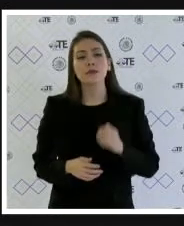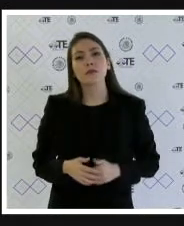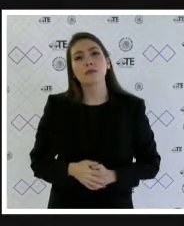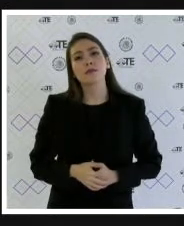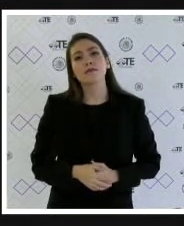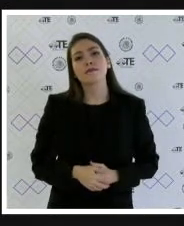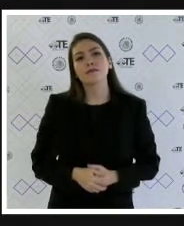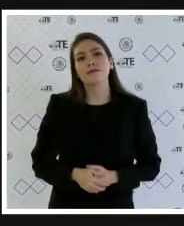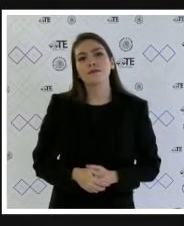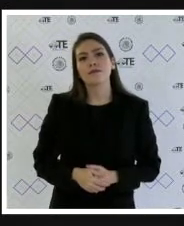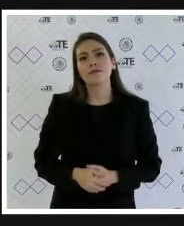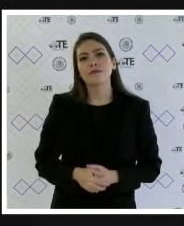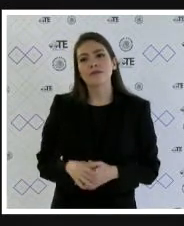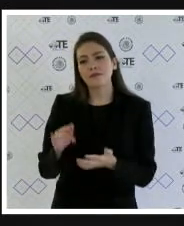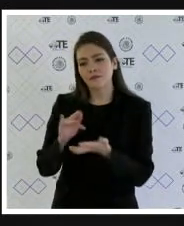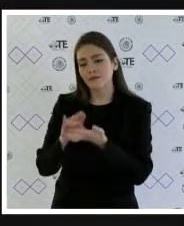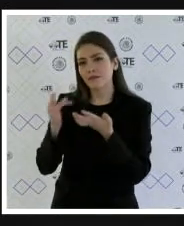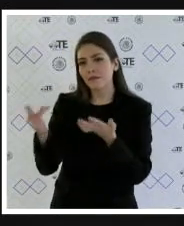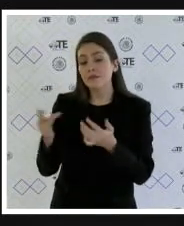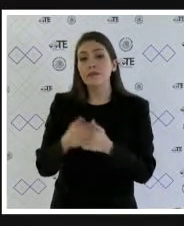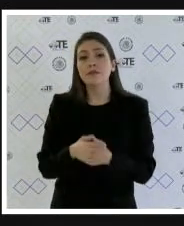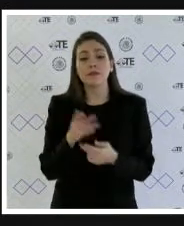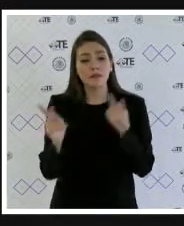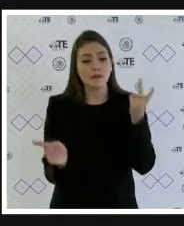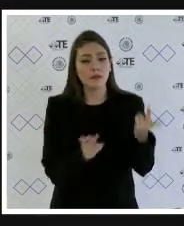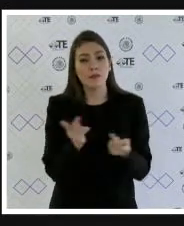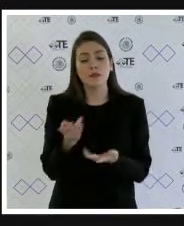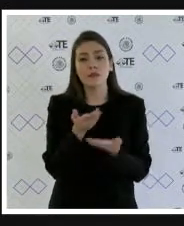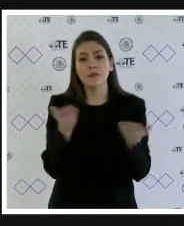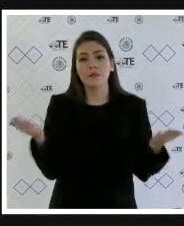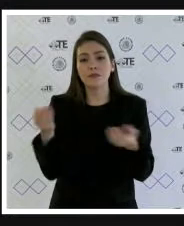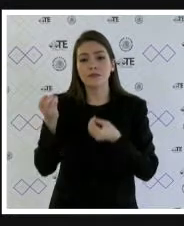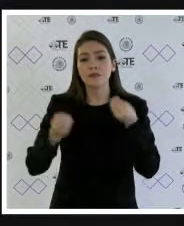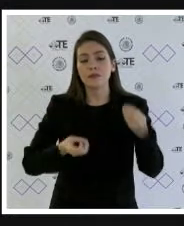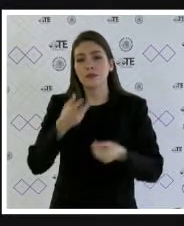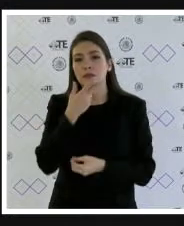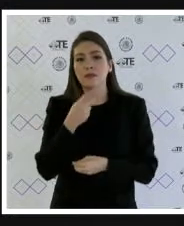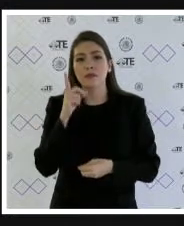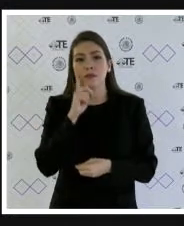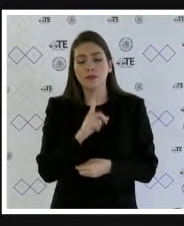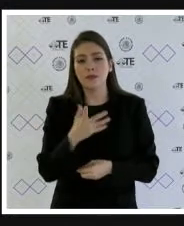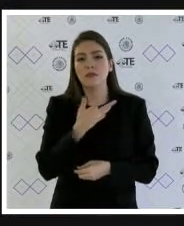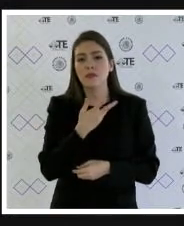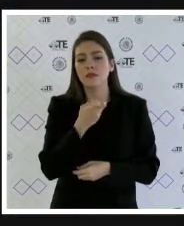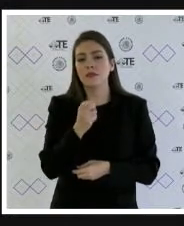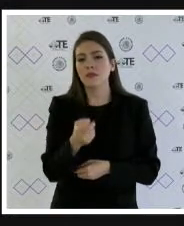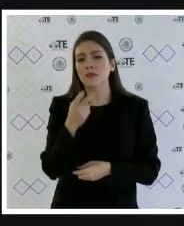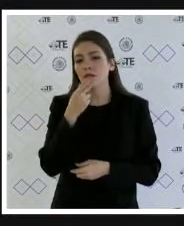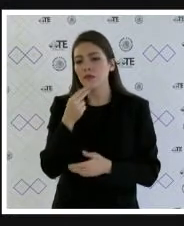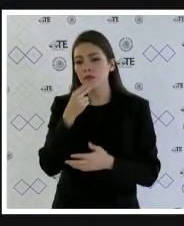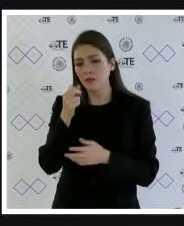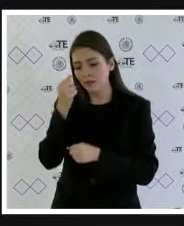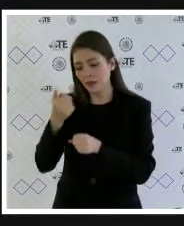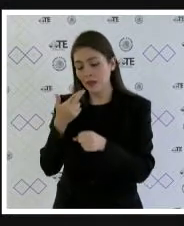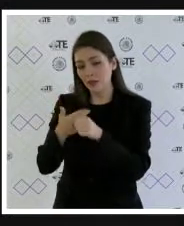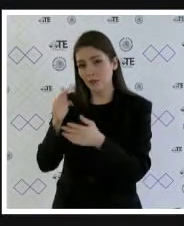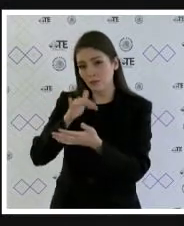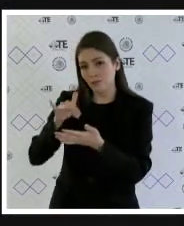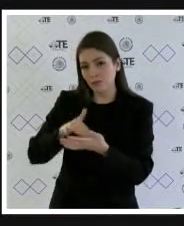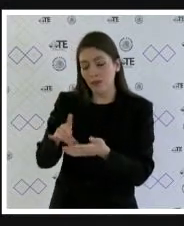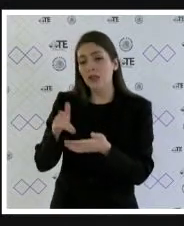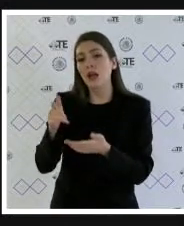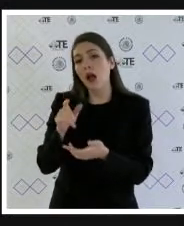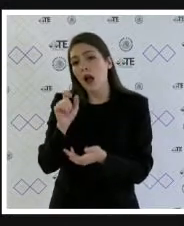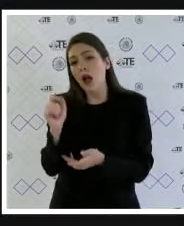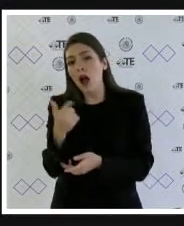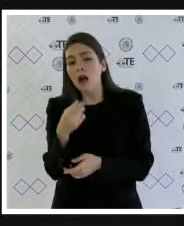Gracias. Está a consideración de las magistraturas los proyectos de resolución con que ha dado cuenta el secretario. Les consulto si